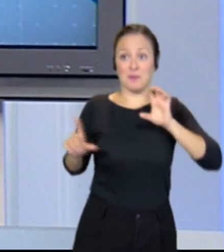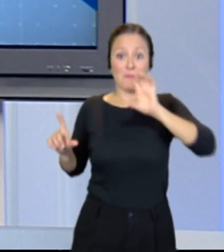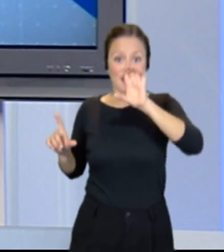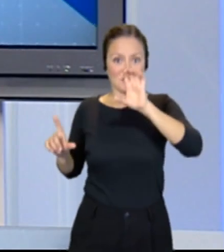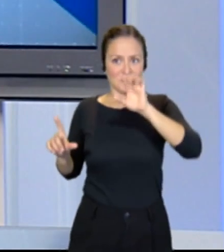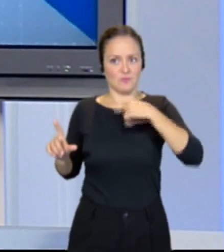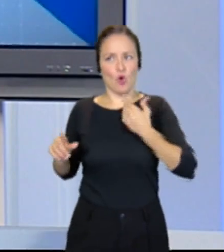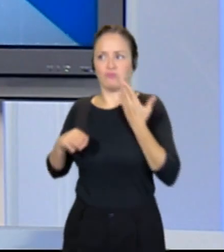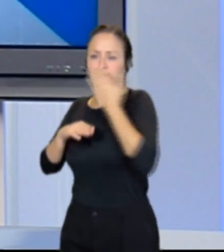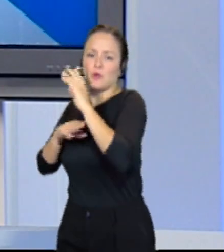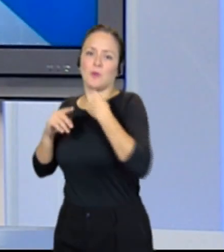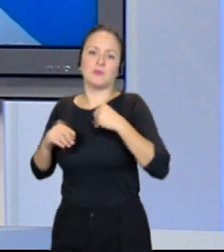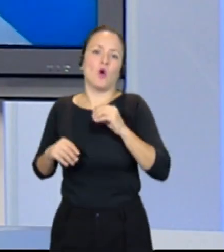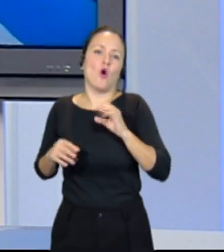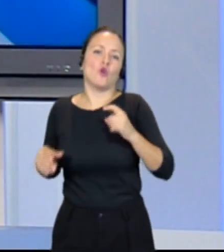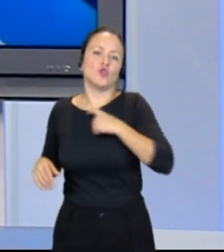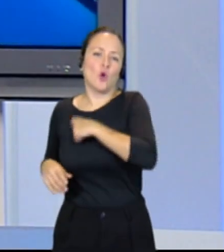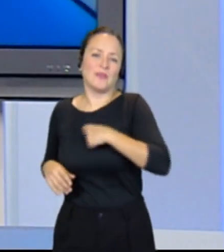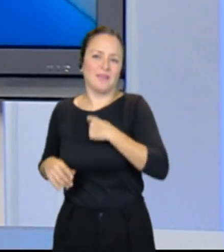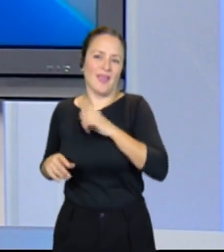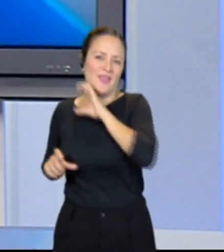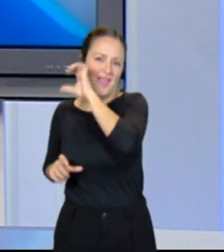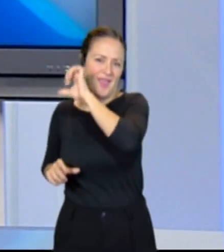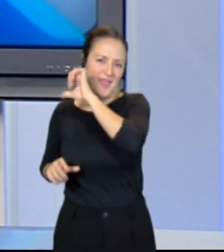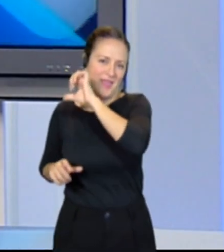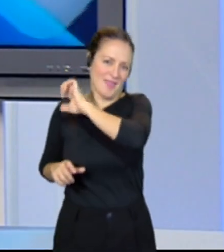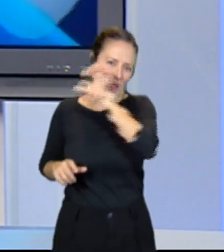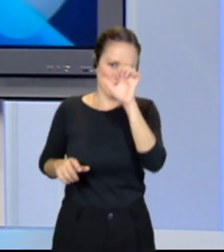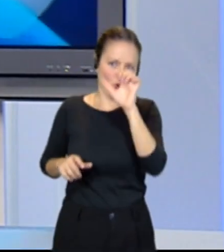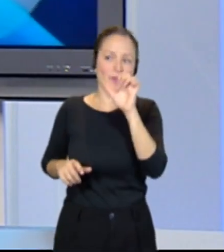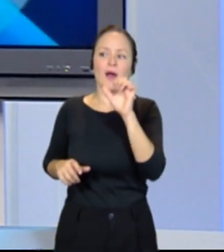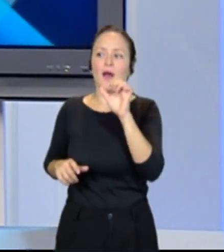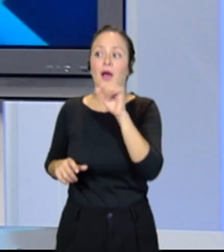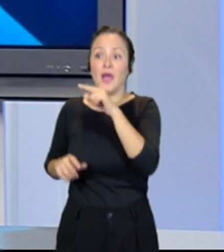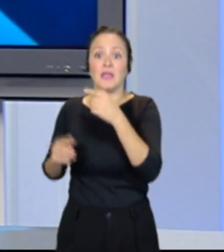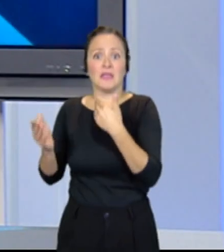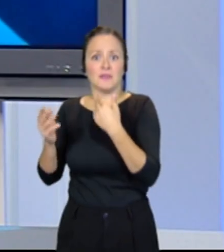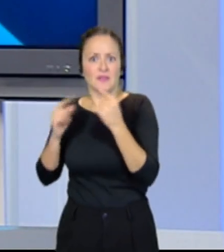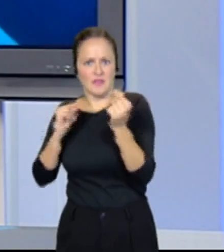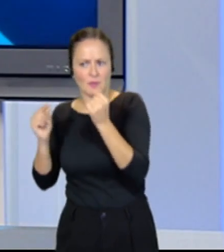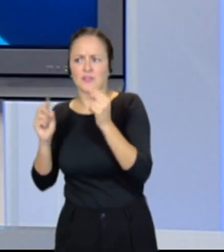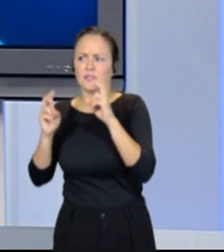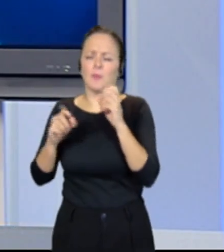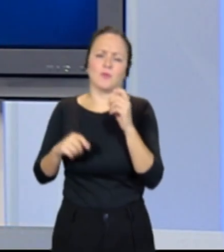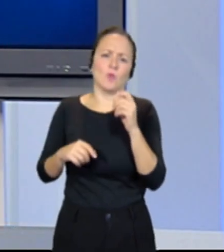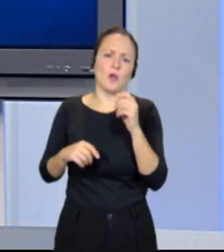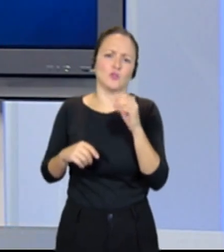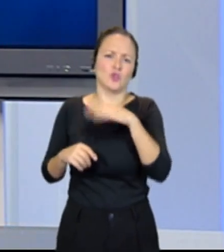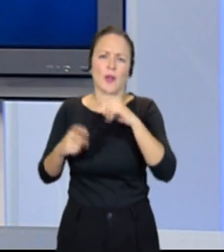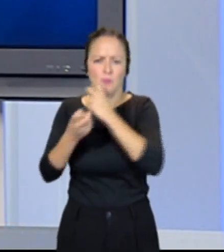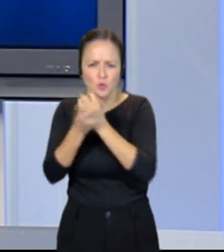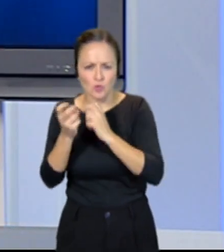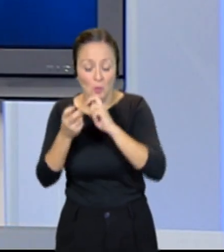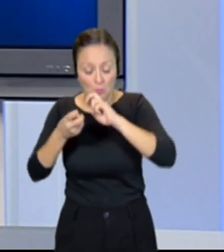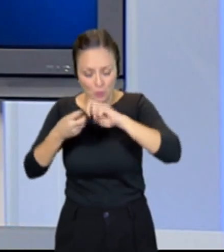de las Regiones de la Unión Europea. Un órgano también muy importante, donde allí debatimos en la Unión Europea, en Bruselas, en el corazón de Europa,